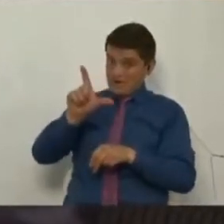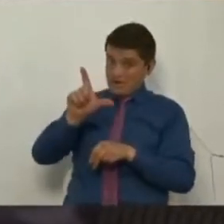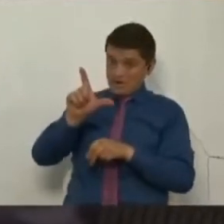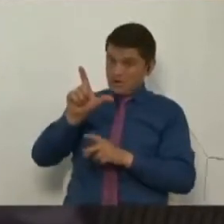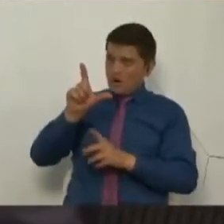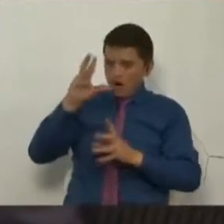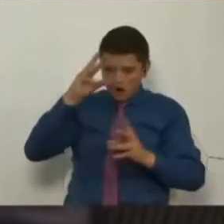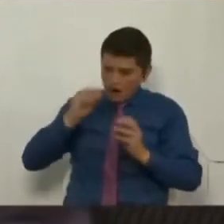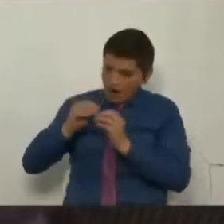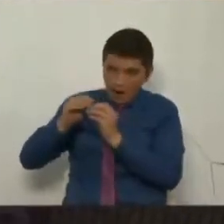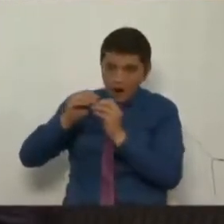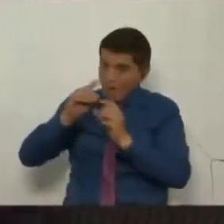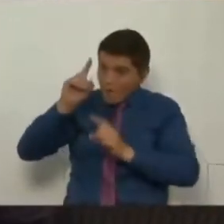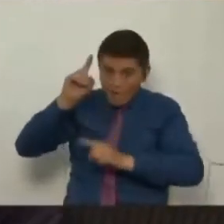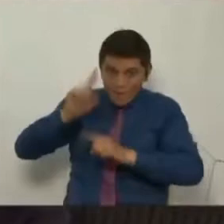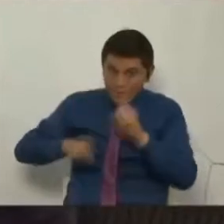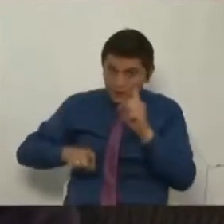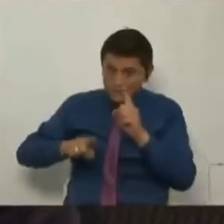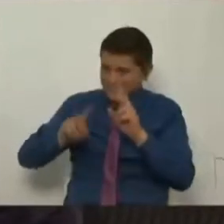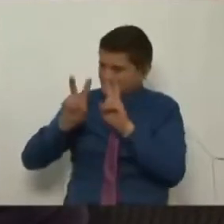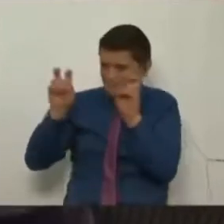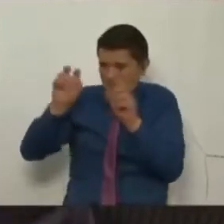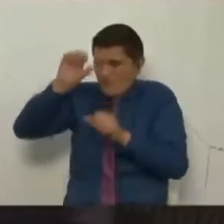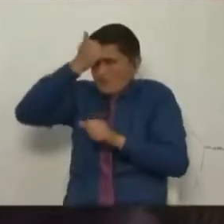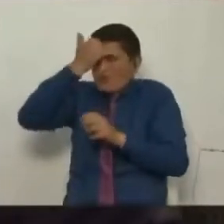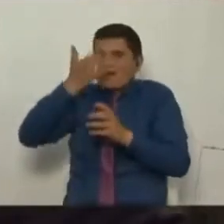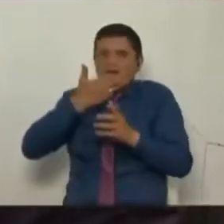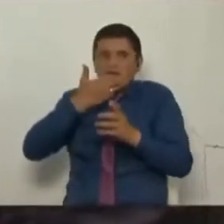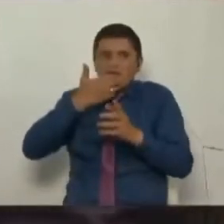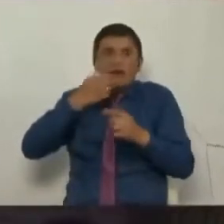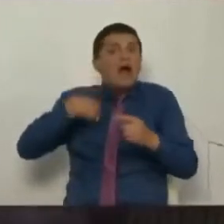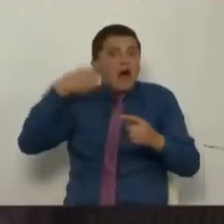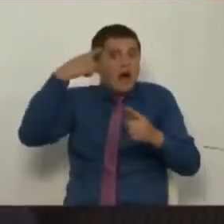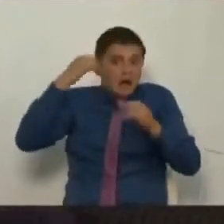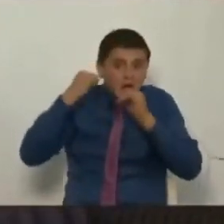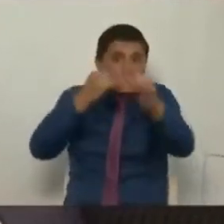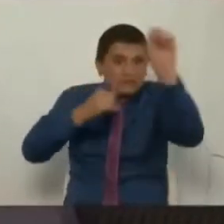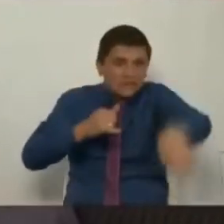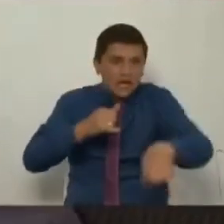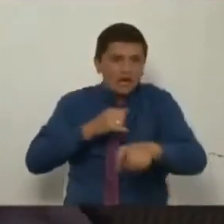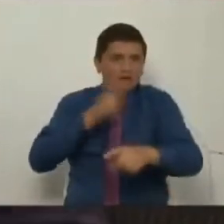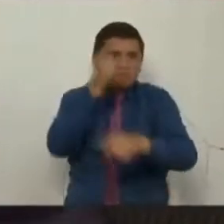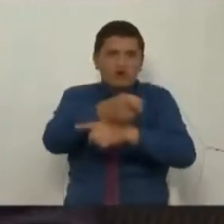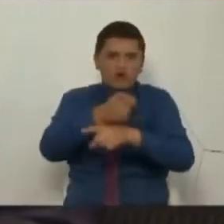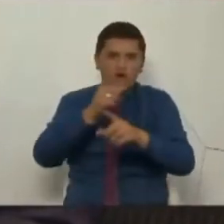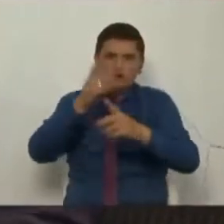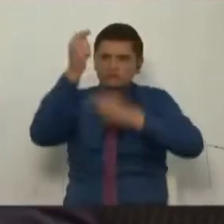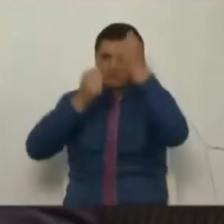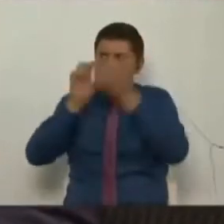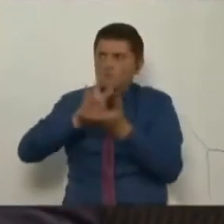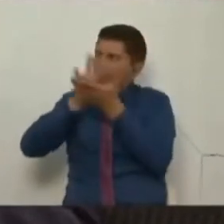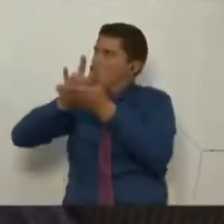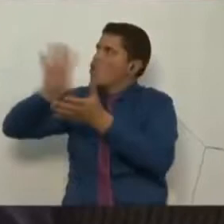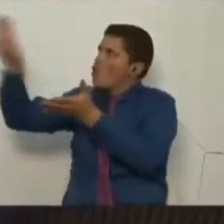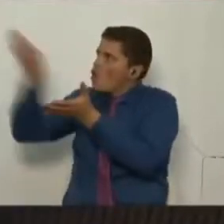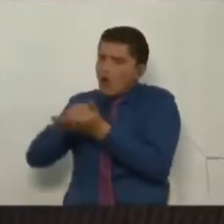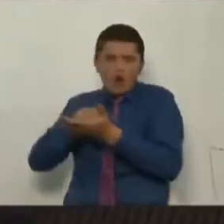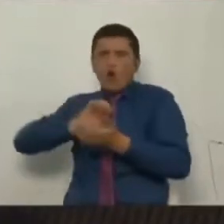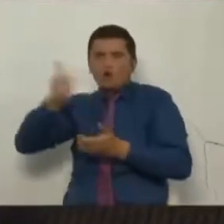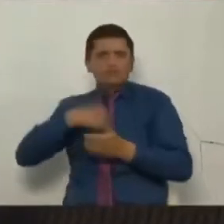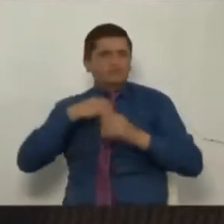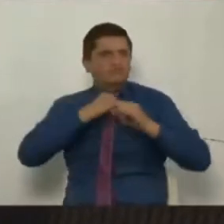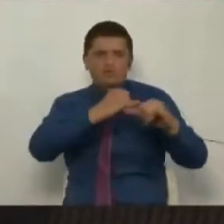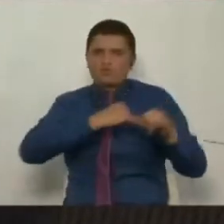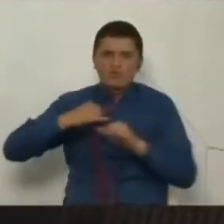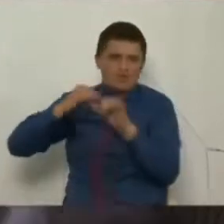en temas fundamentales. Yo no digo que pensemos igual, yo no digo que hagamos el mismo modelo económico. El modelo en